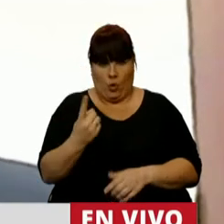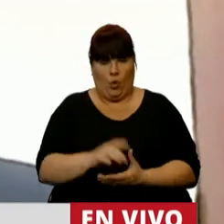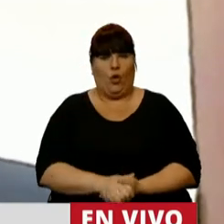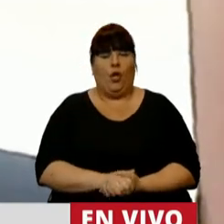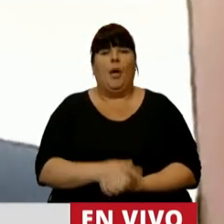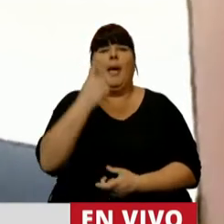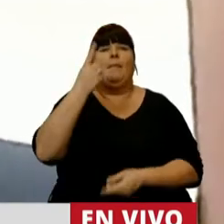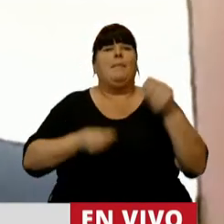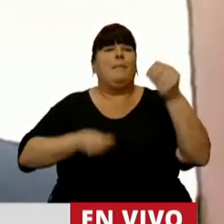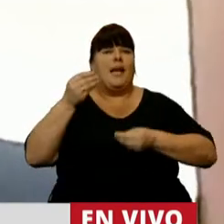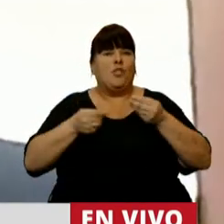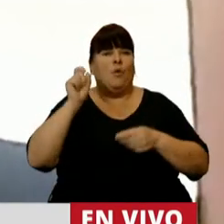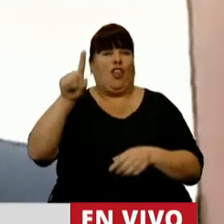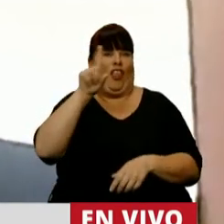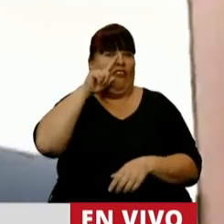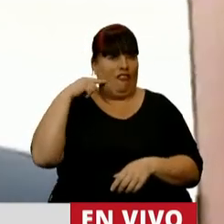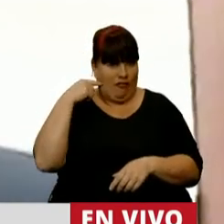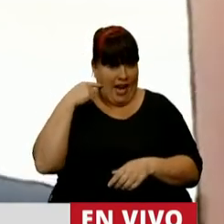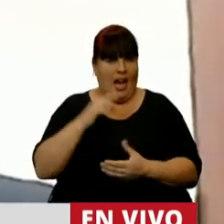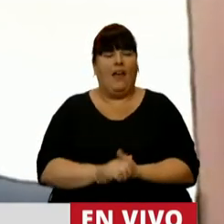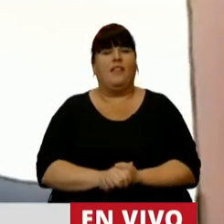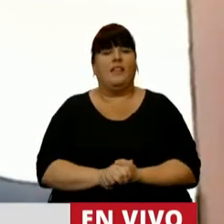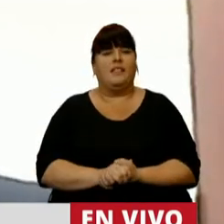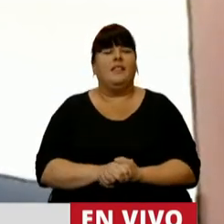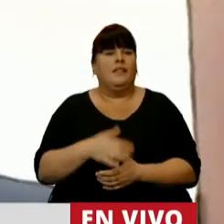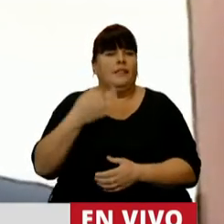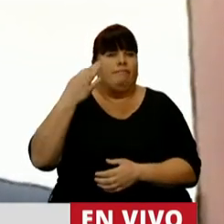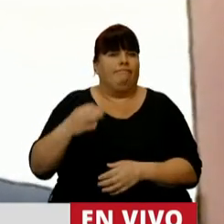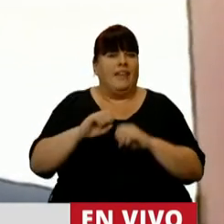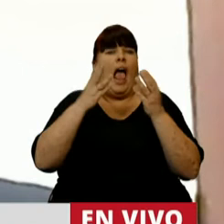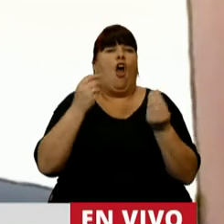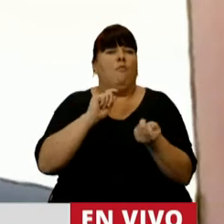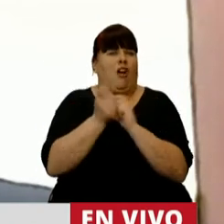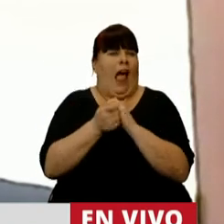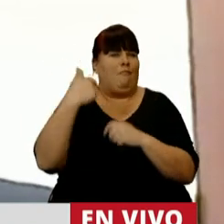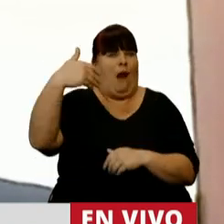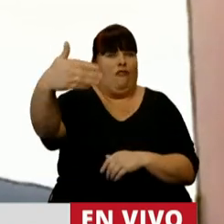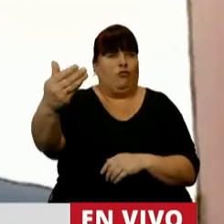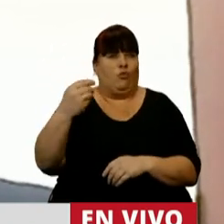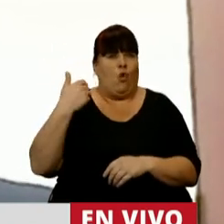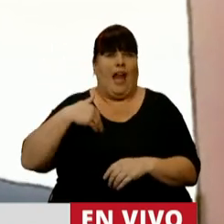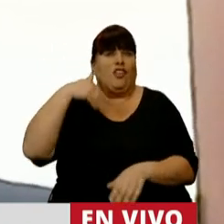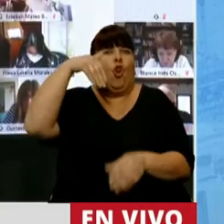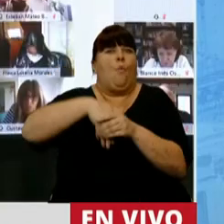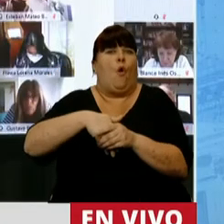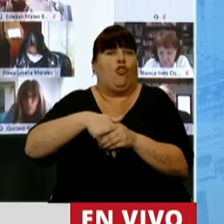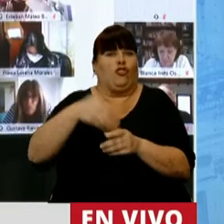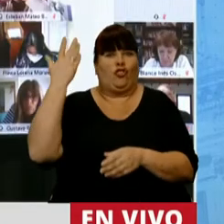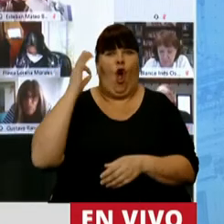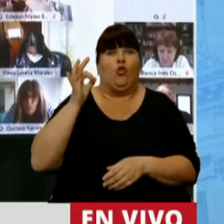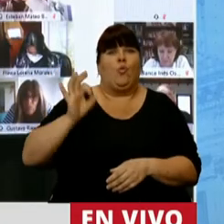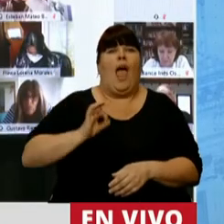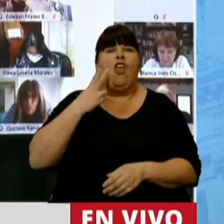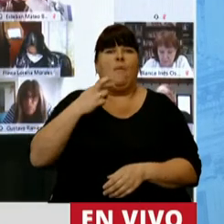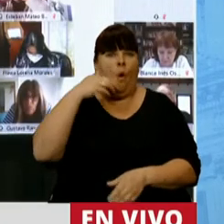el primer presupuesto de Alberto Fernández y que marca claramente el cambio de rumbo que los argentinos votaron en octubre del año